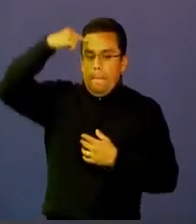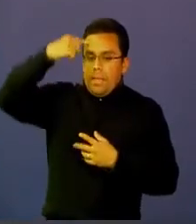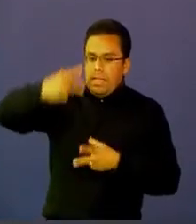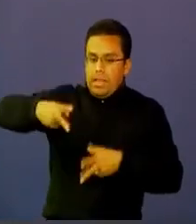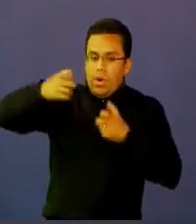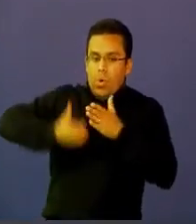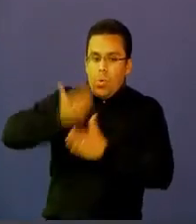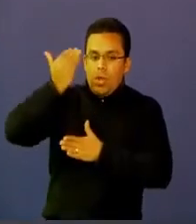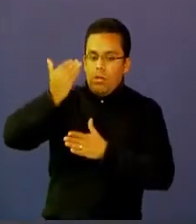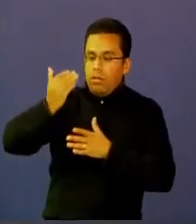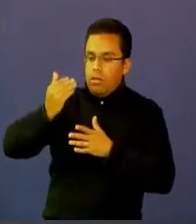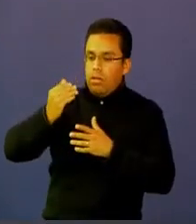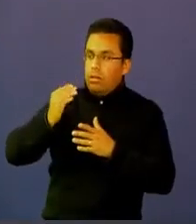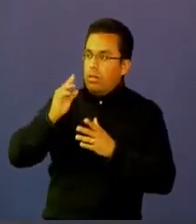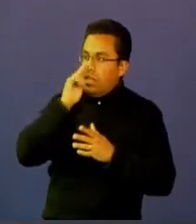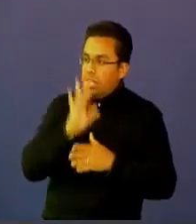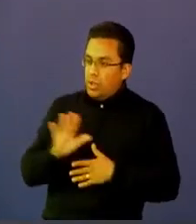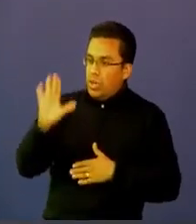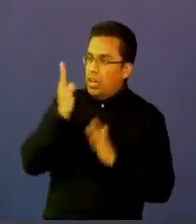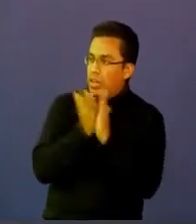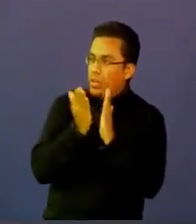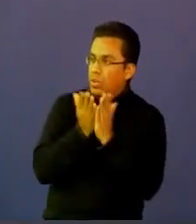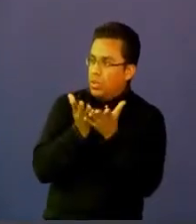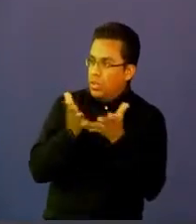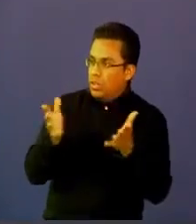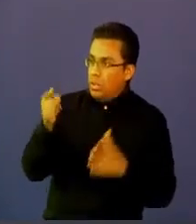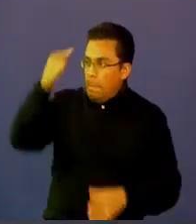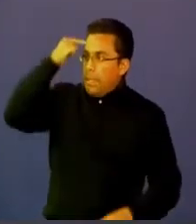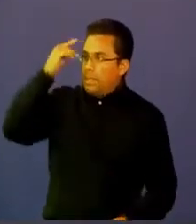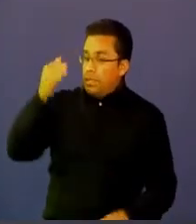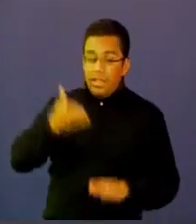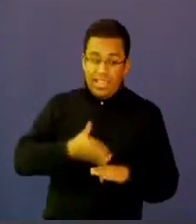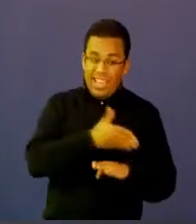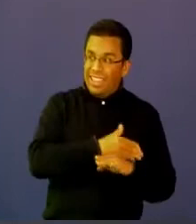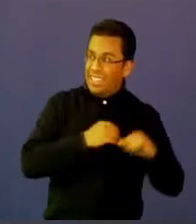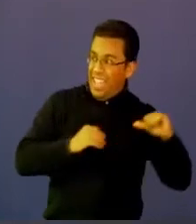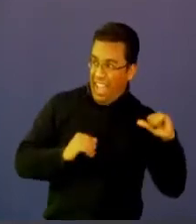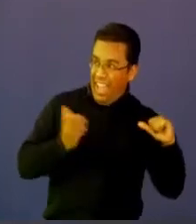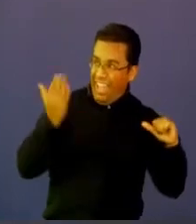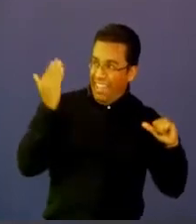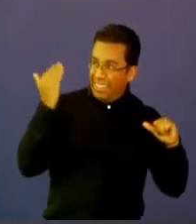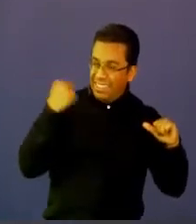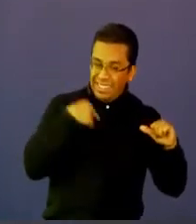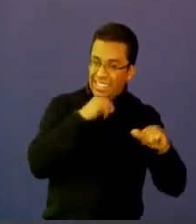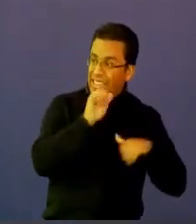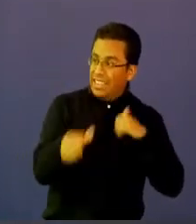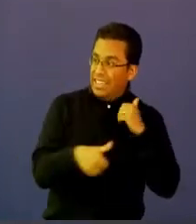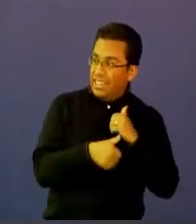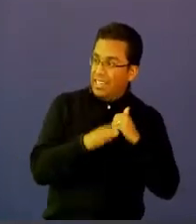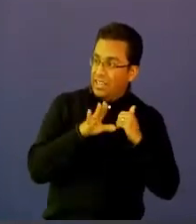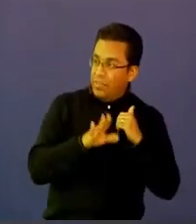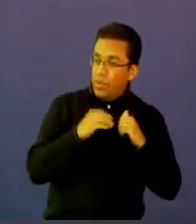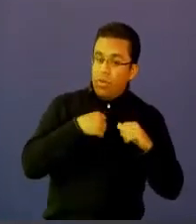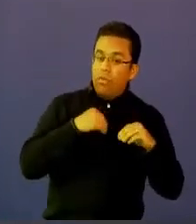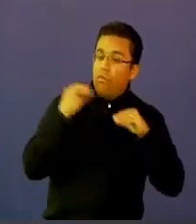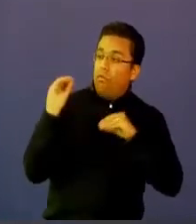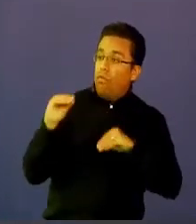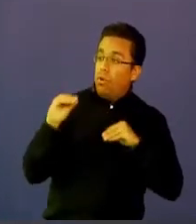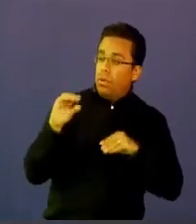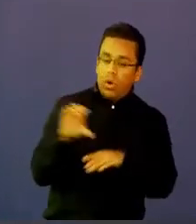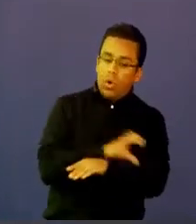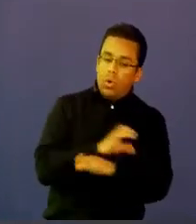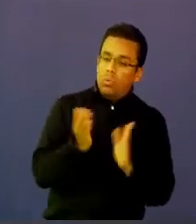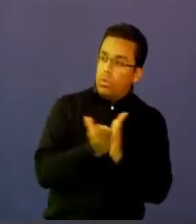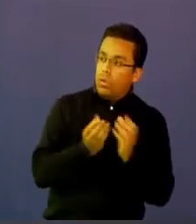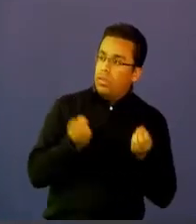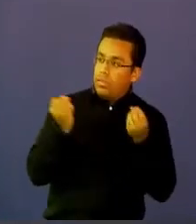Ministerio de Educación Nacional como le preguntaba también hace un rato a María Fernanda González la subdirectora de formación de computadores